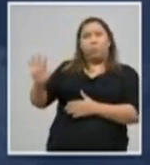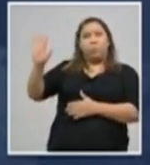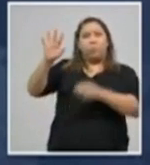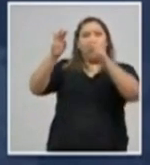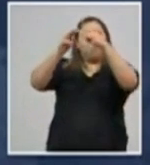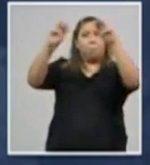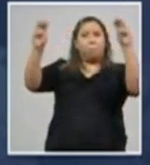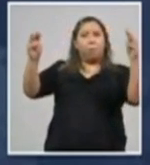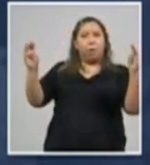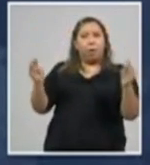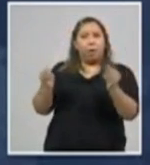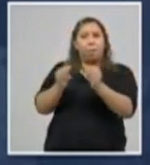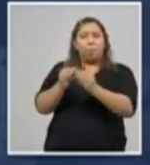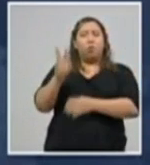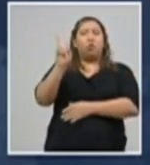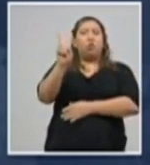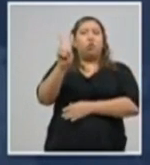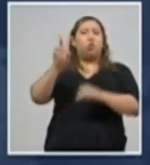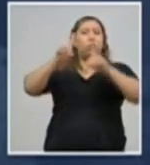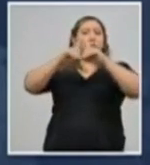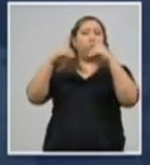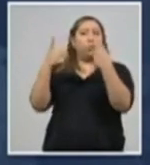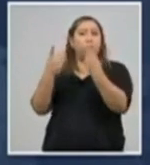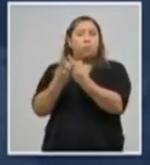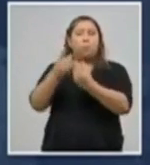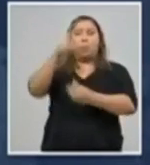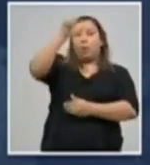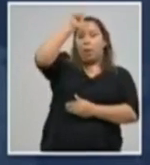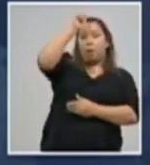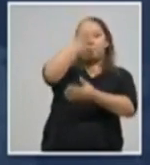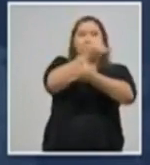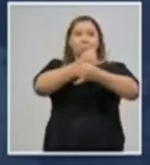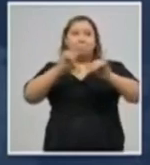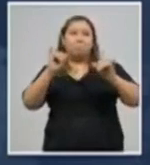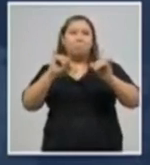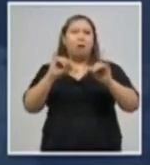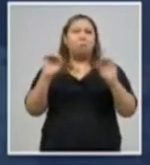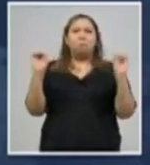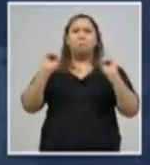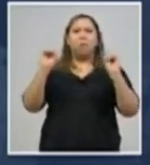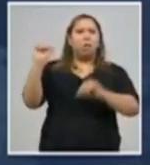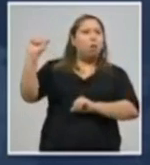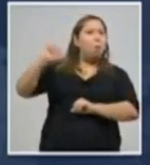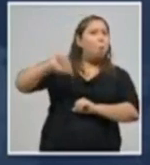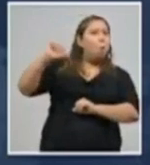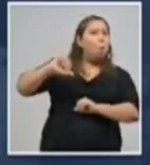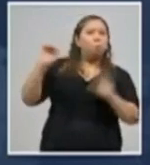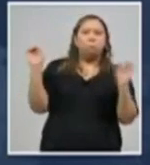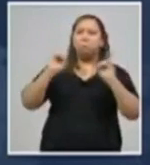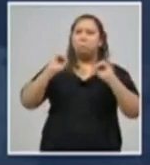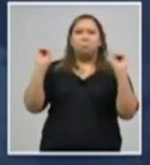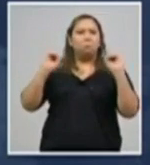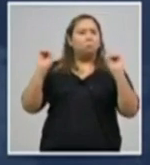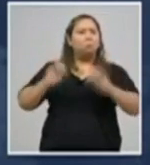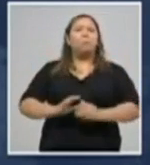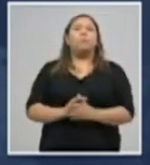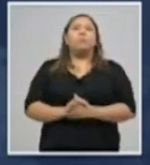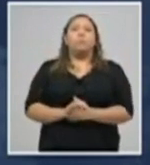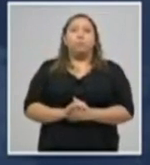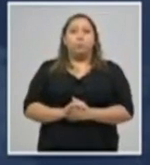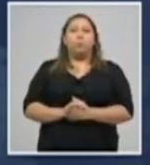únicamente dos departamentos, que son Lempira e Intibucá, no presentan, no registran casos positivos este día.